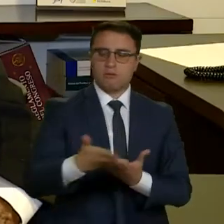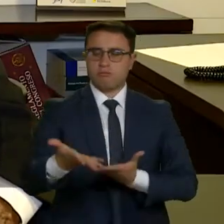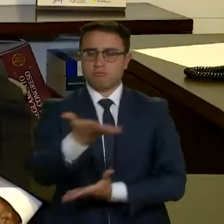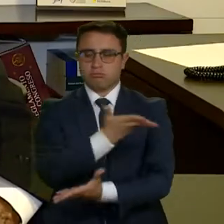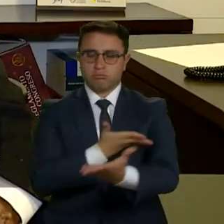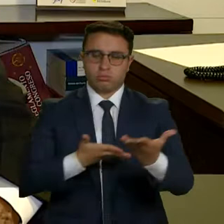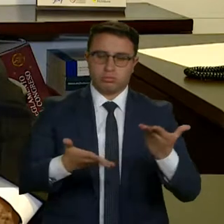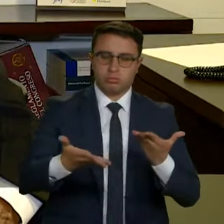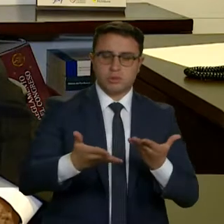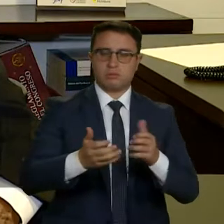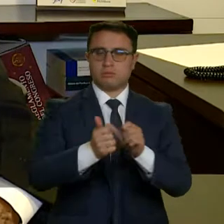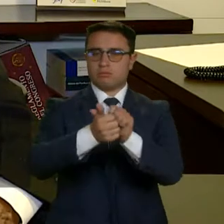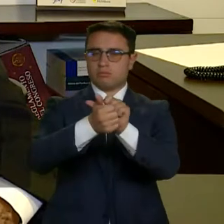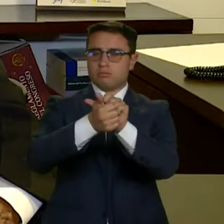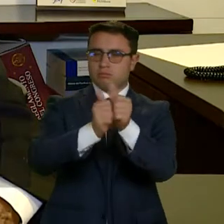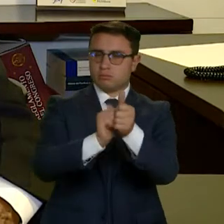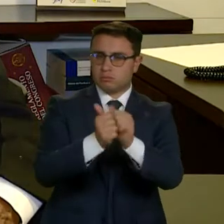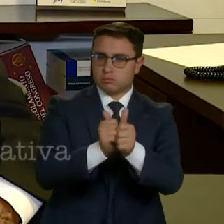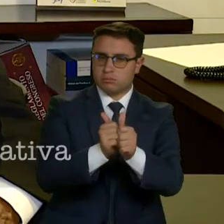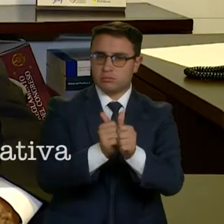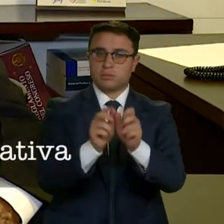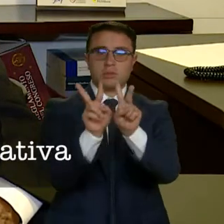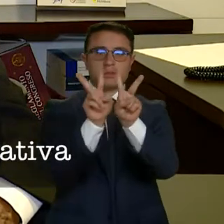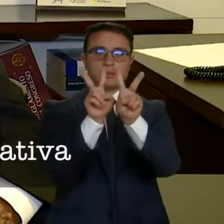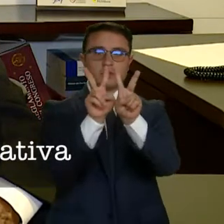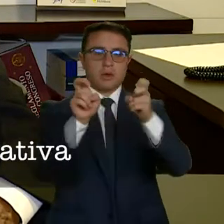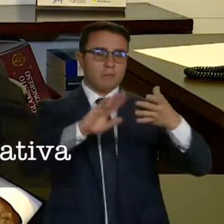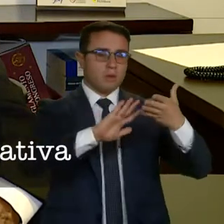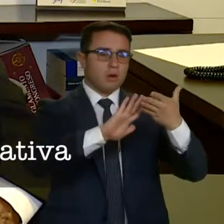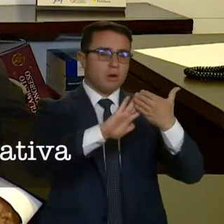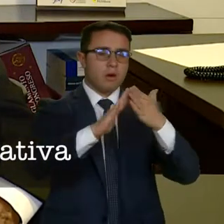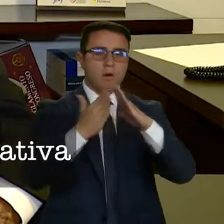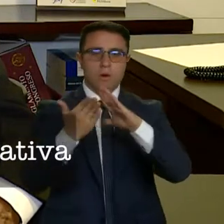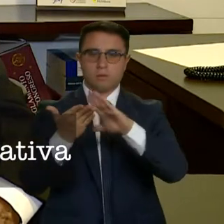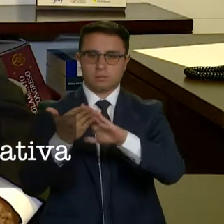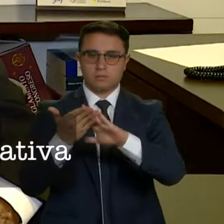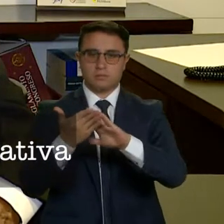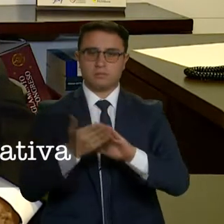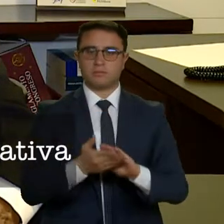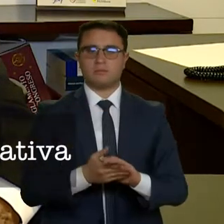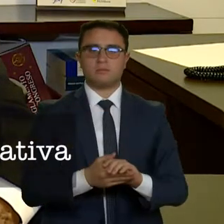recreación, deportes, asuntos comunitarios,